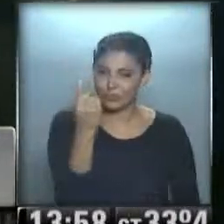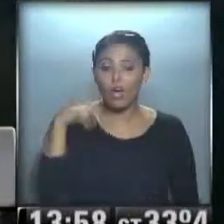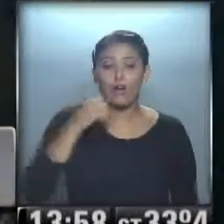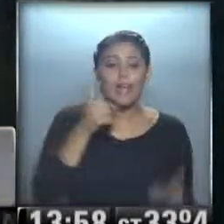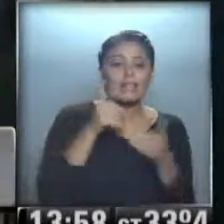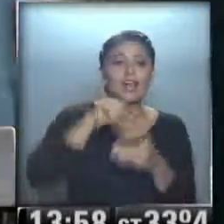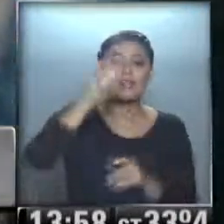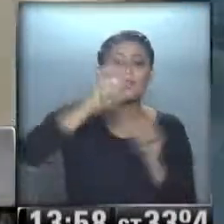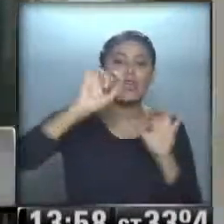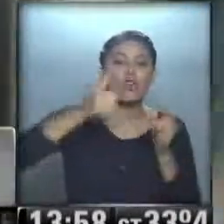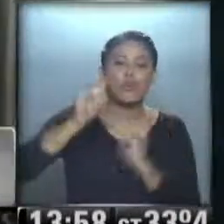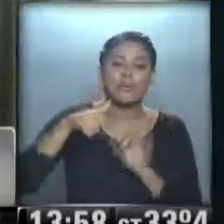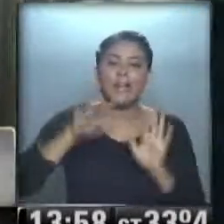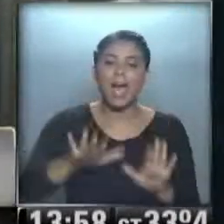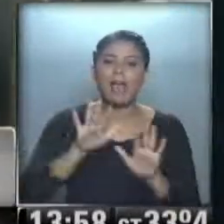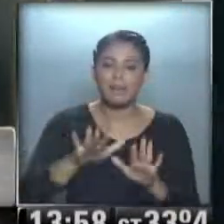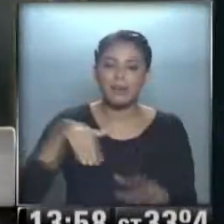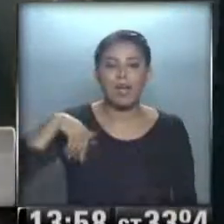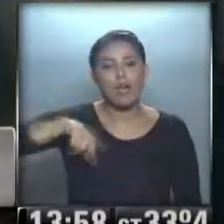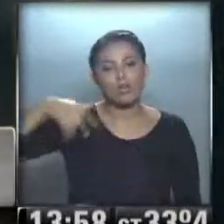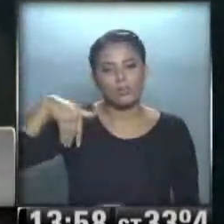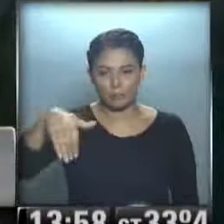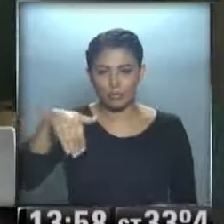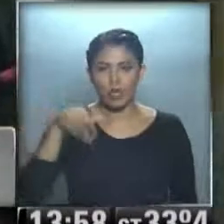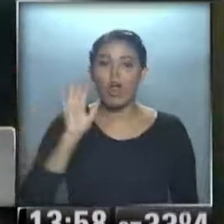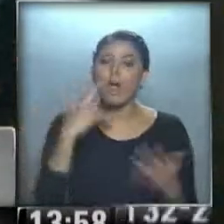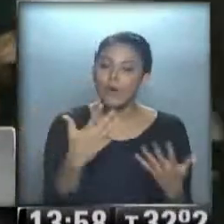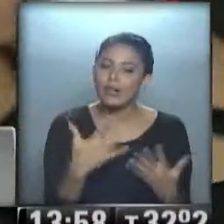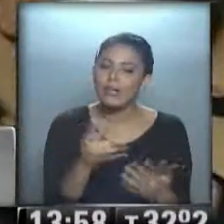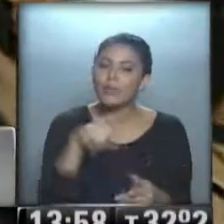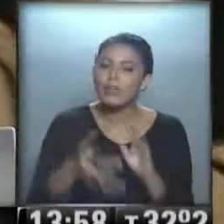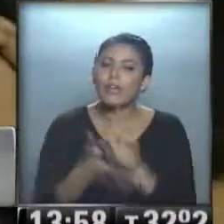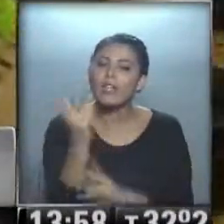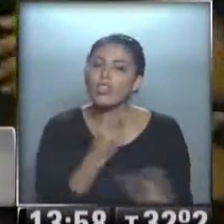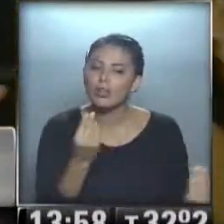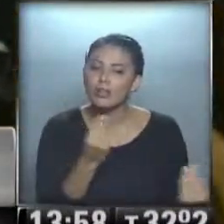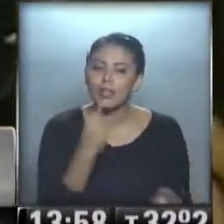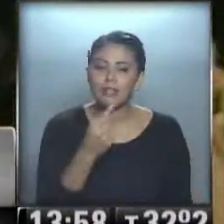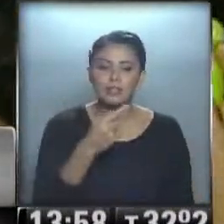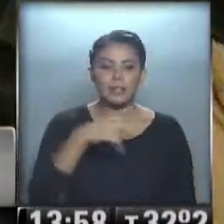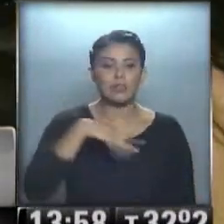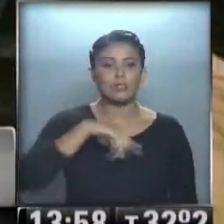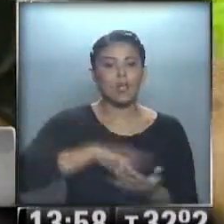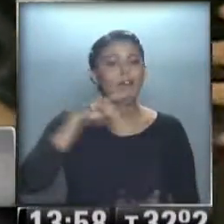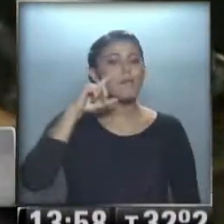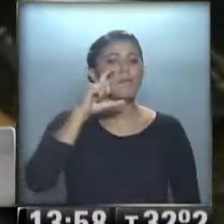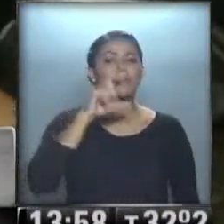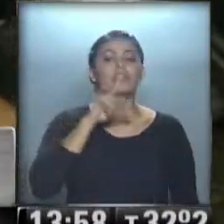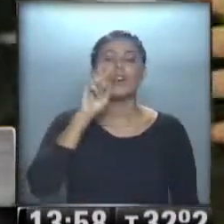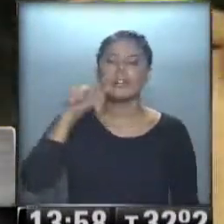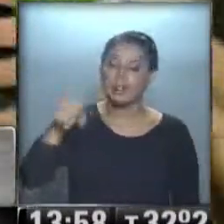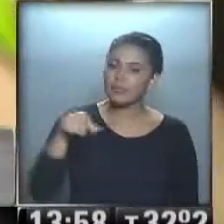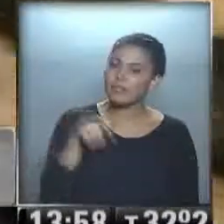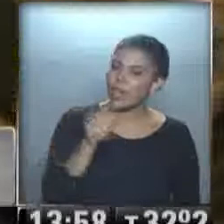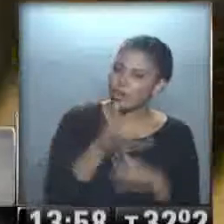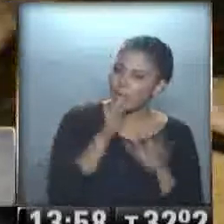acercamos a algunos más jóvenes que están esperando la salida de un micro por aquí. Vamos a molestar los chicos. ¿Para dónde viajan? Para Victoria viajan ellas. Para Victoria las chicas. ¿El